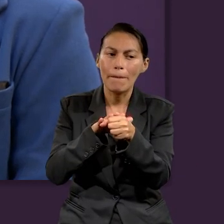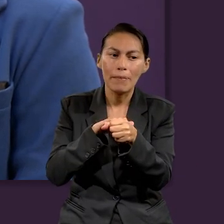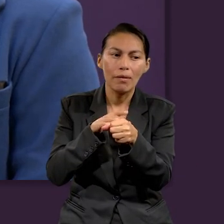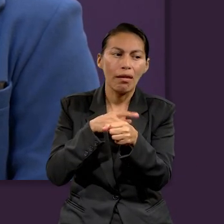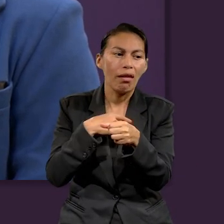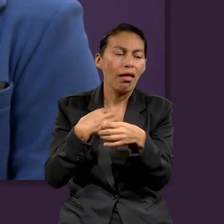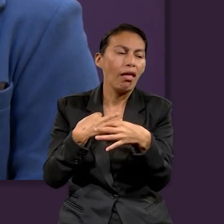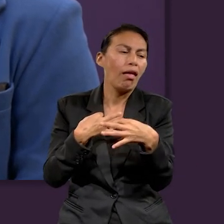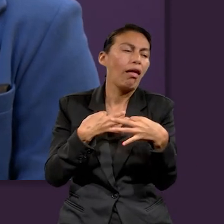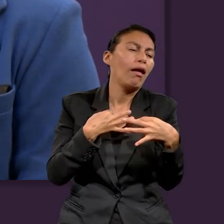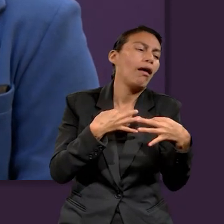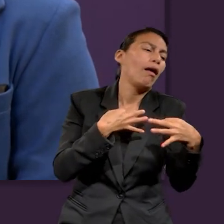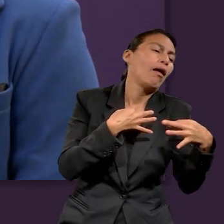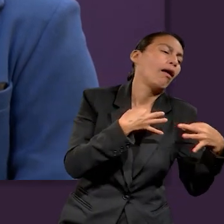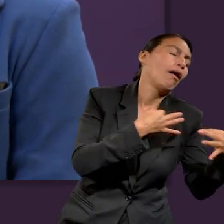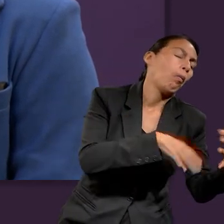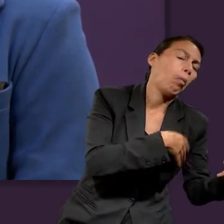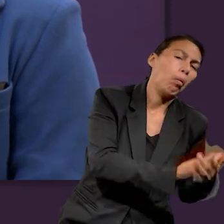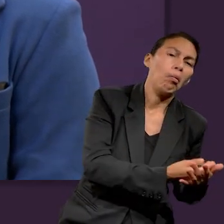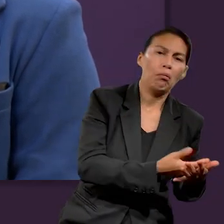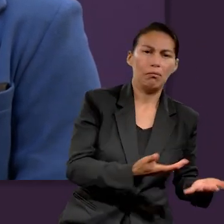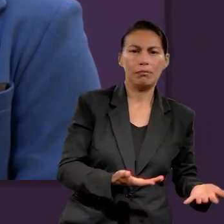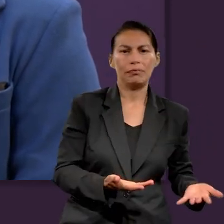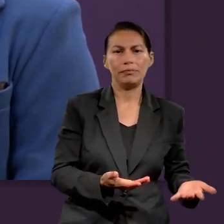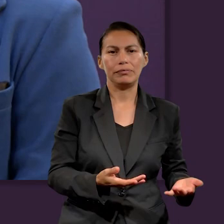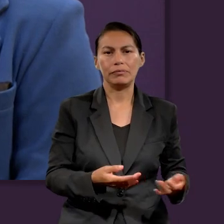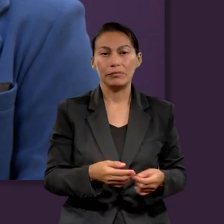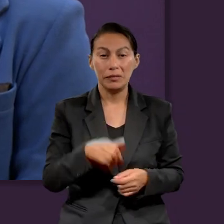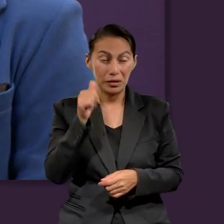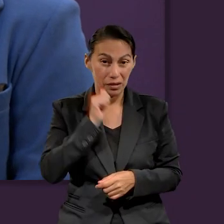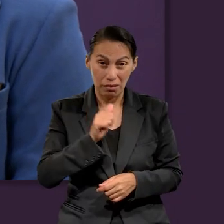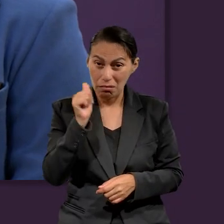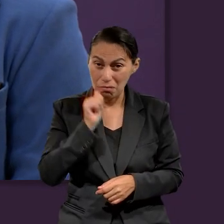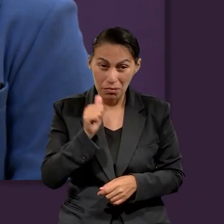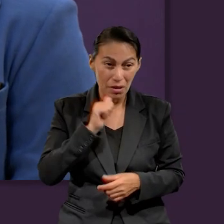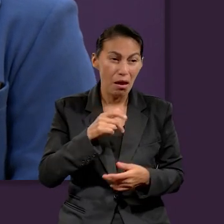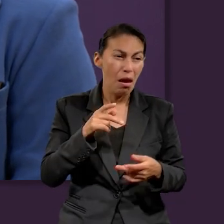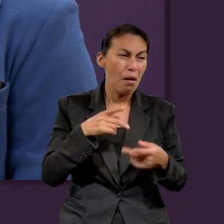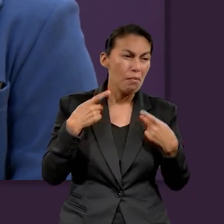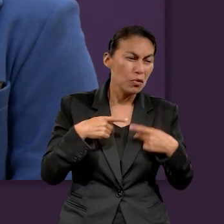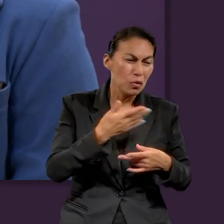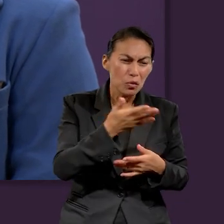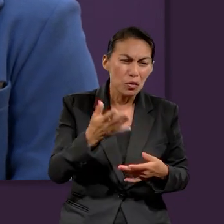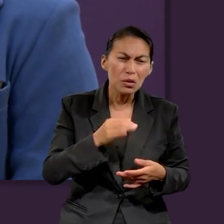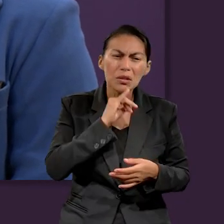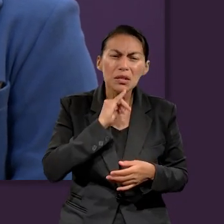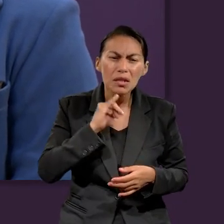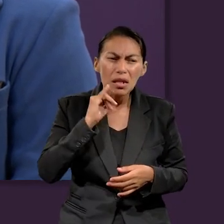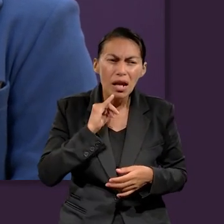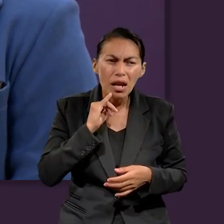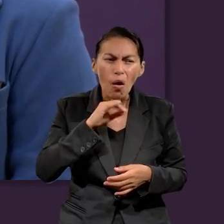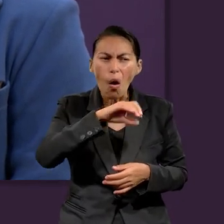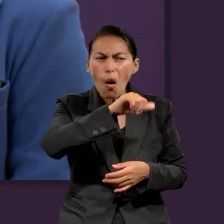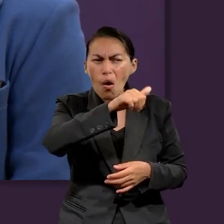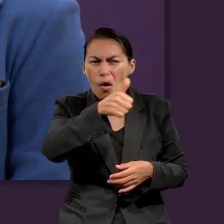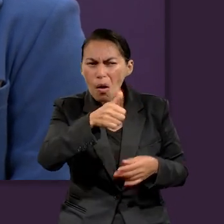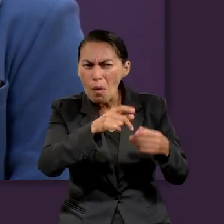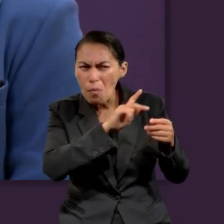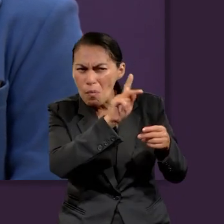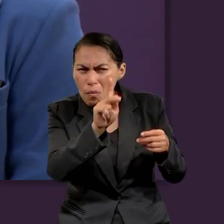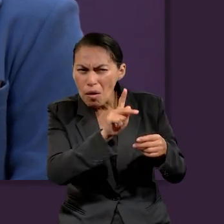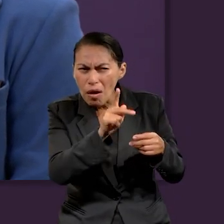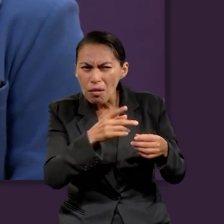cuando persuade, caes. El pueblo de Israel, podemos ver toda su travesía, siempre caía porque era